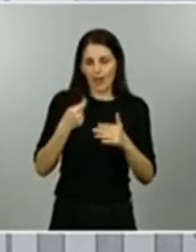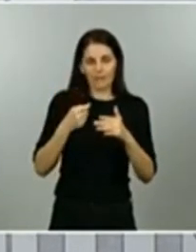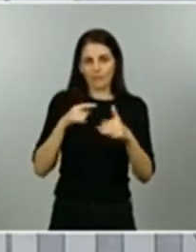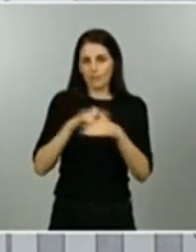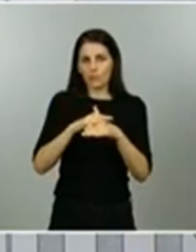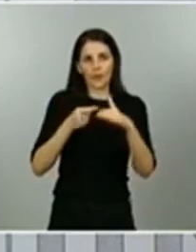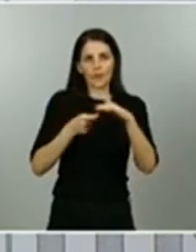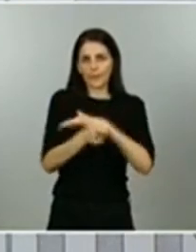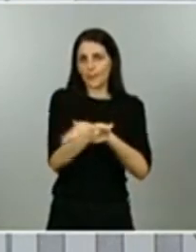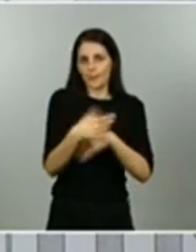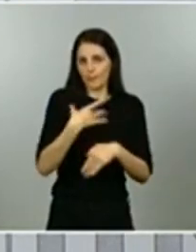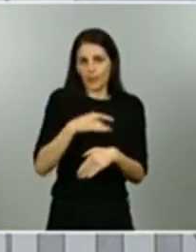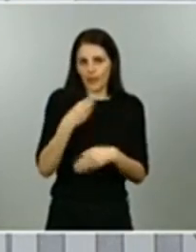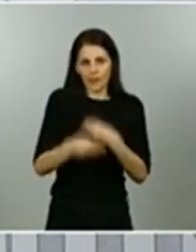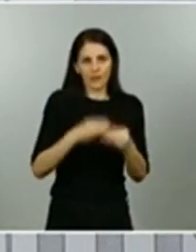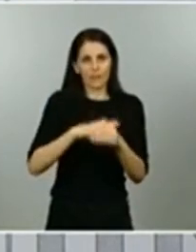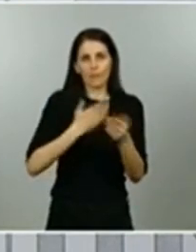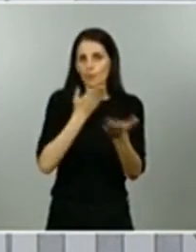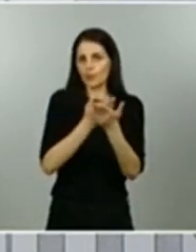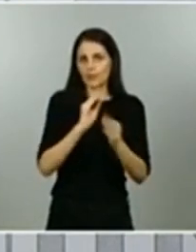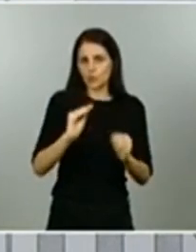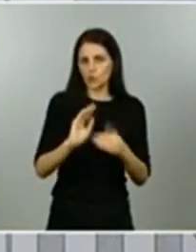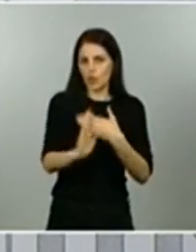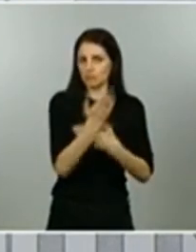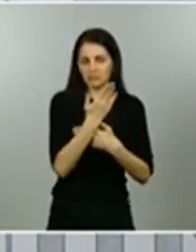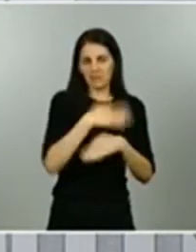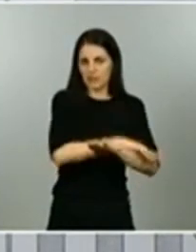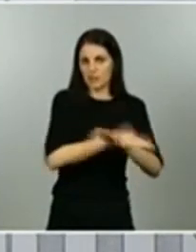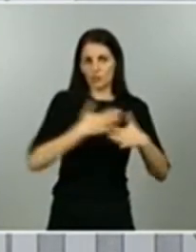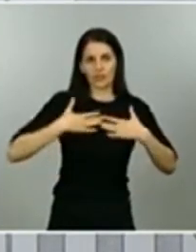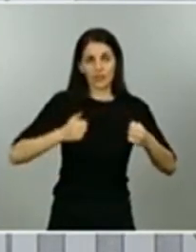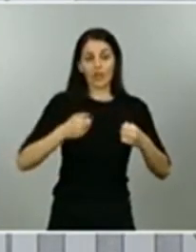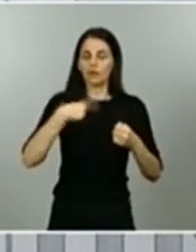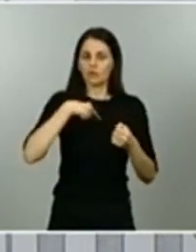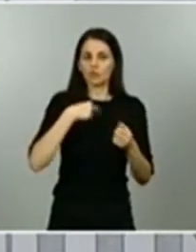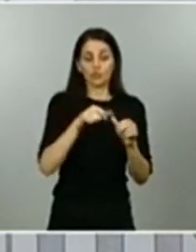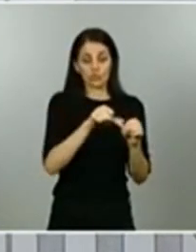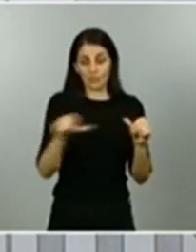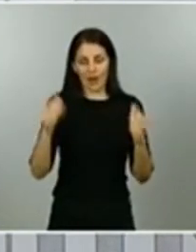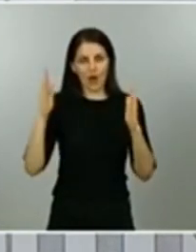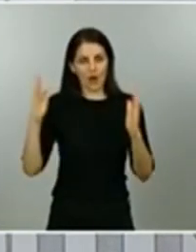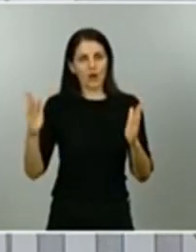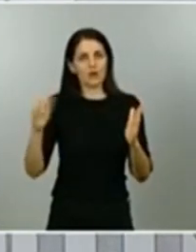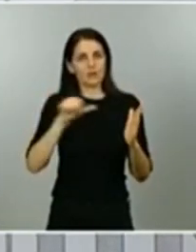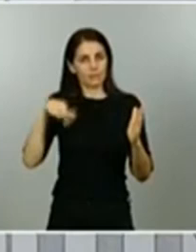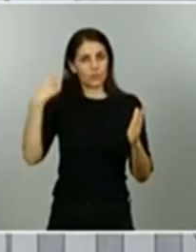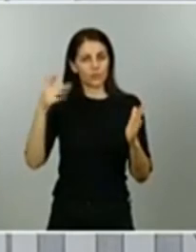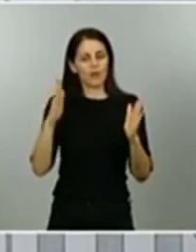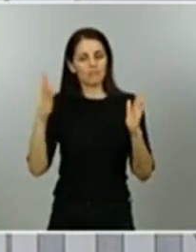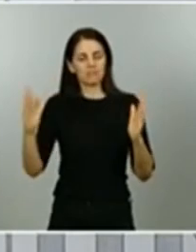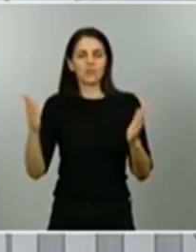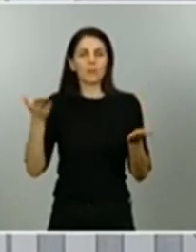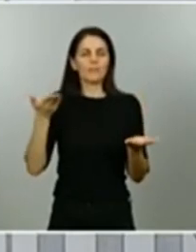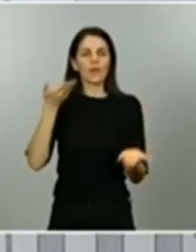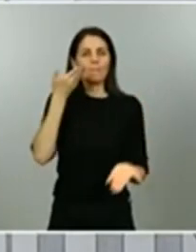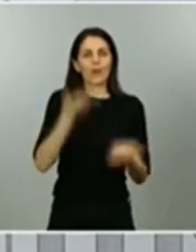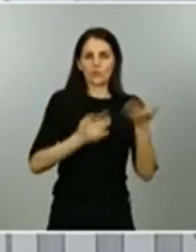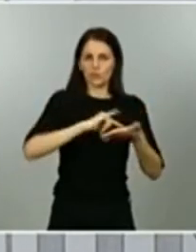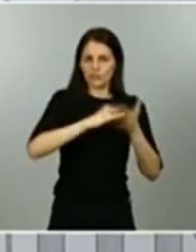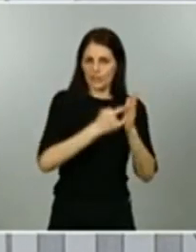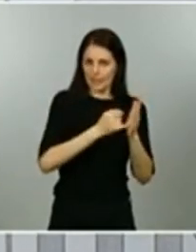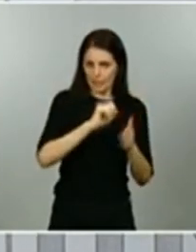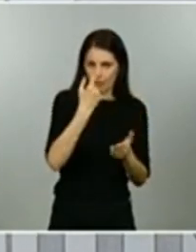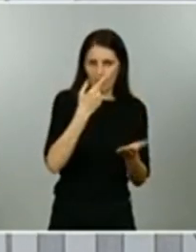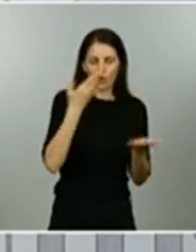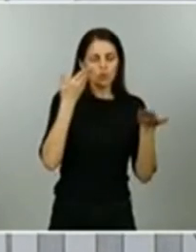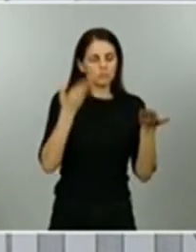sus propuestas al Ministerio de Sanidad y los vamos a valorar durante la semana vamos a hacer una valoración técnica en primer lugar después de una reunión bilateral con la